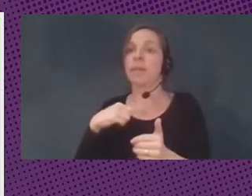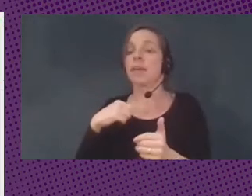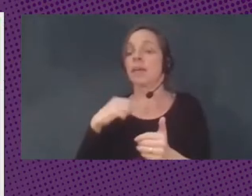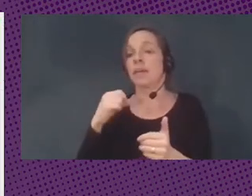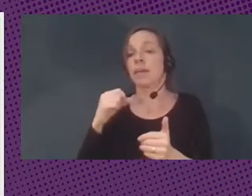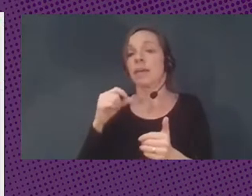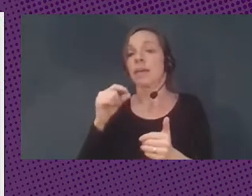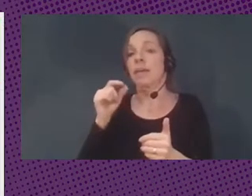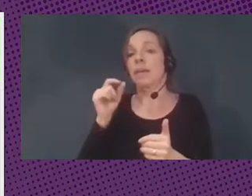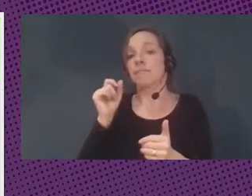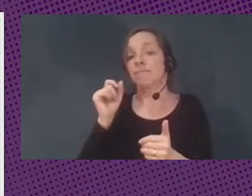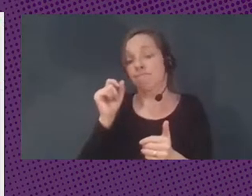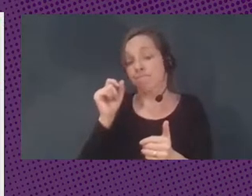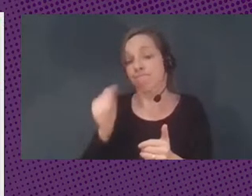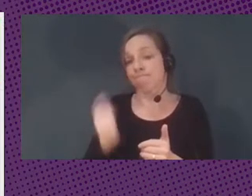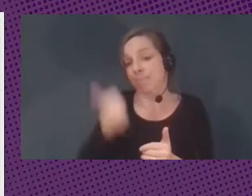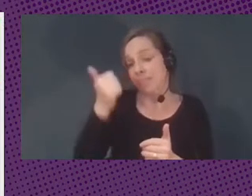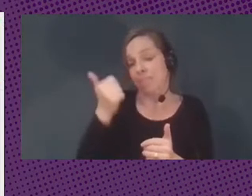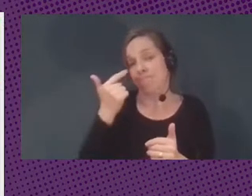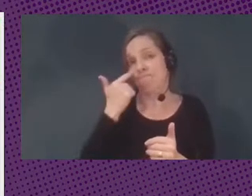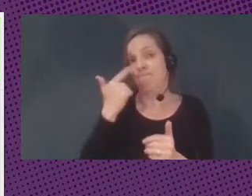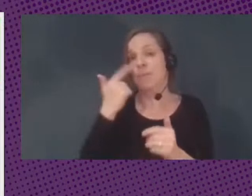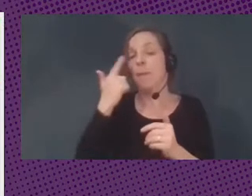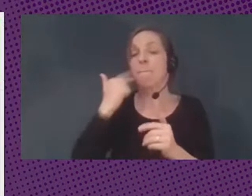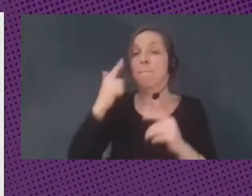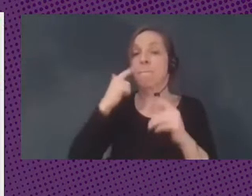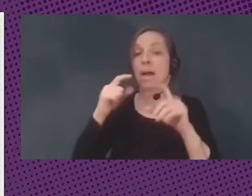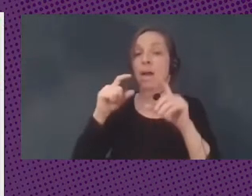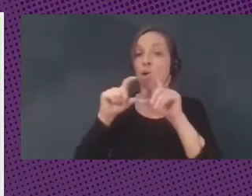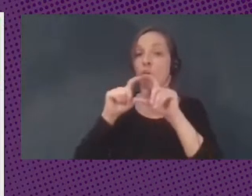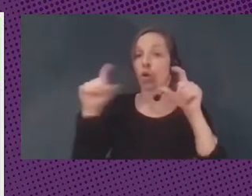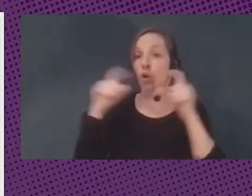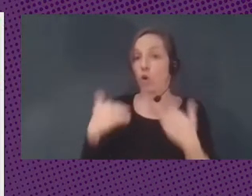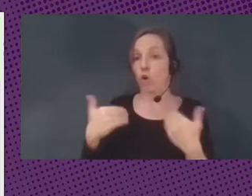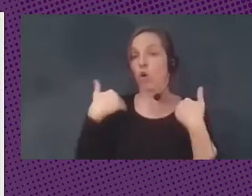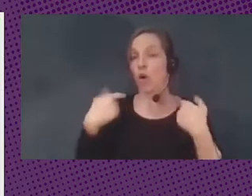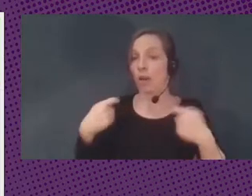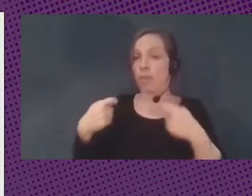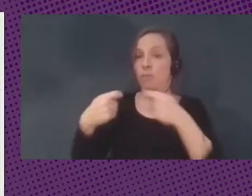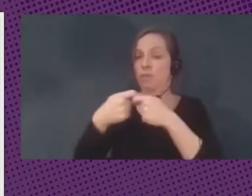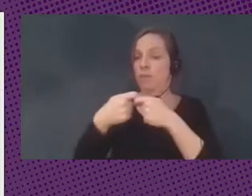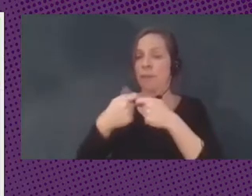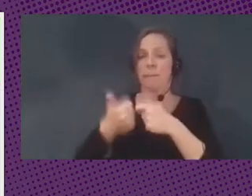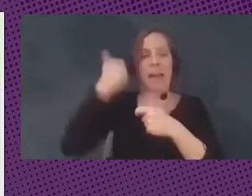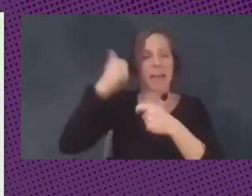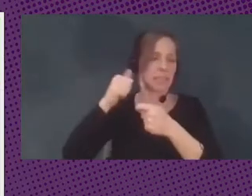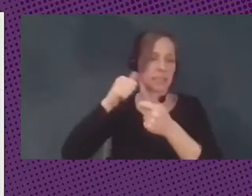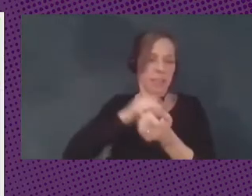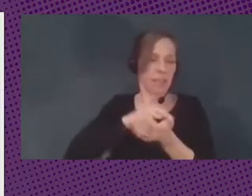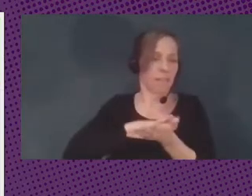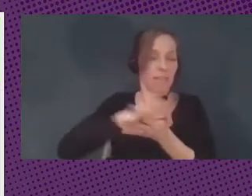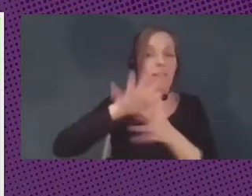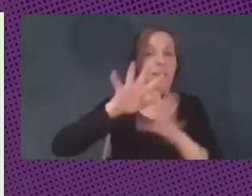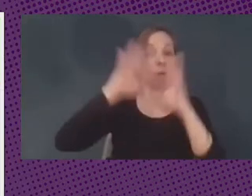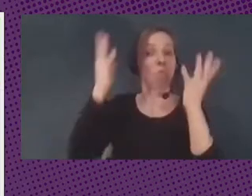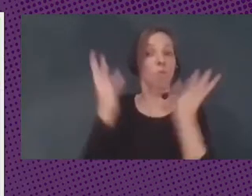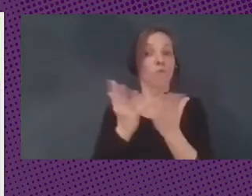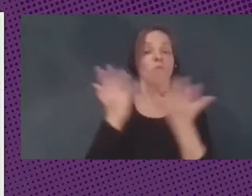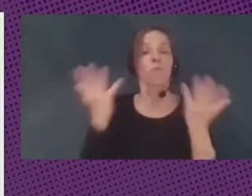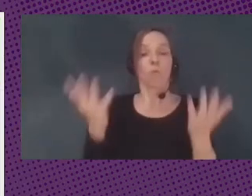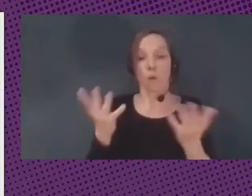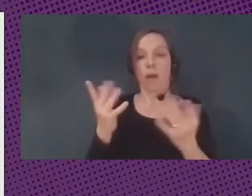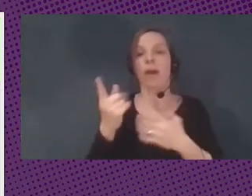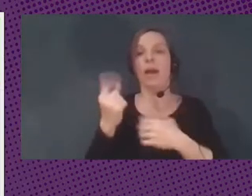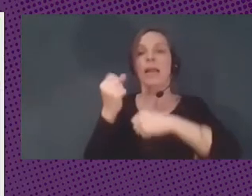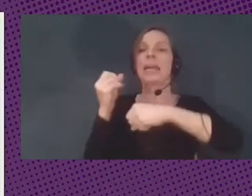el banco corresponsal con más influencia a nivel planetario es la Reserva Federal de